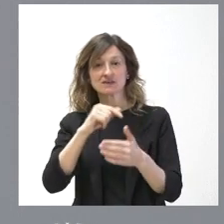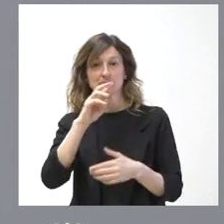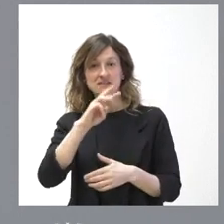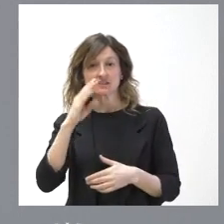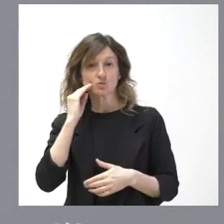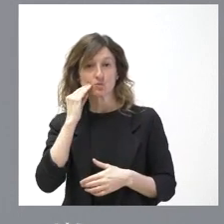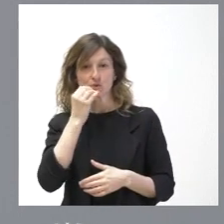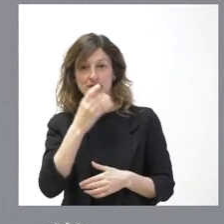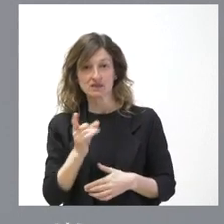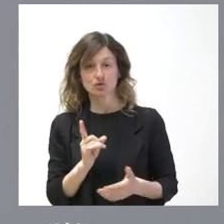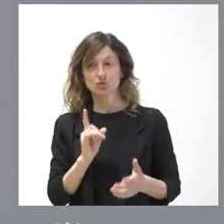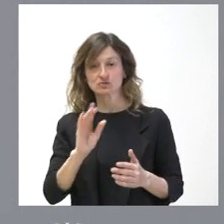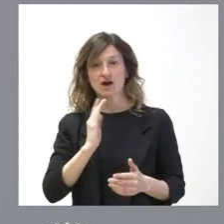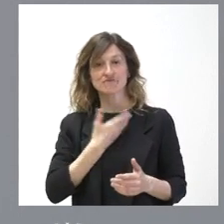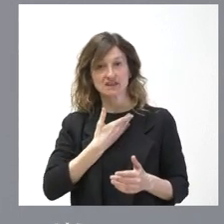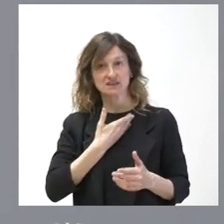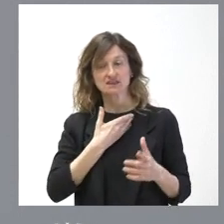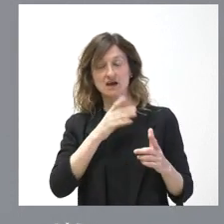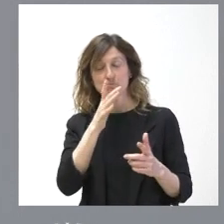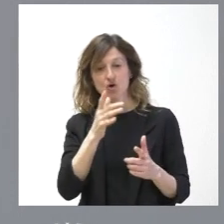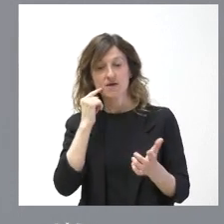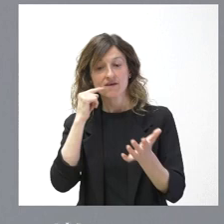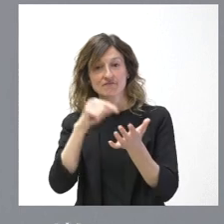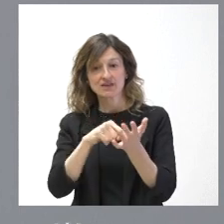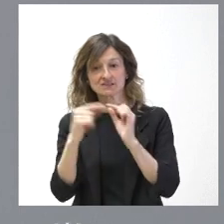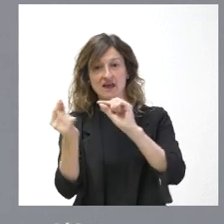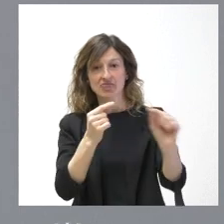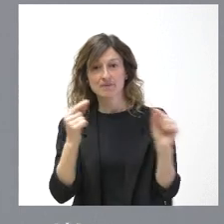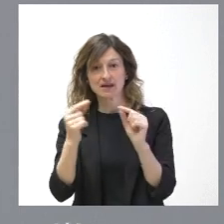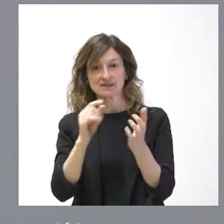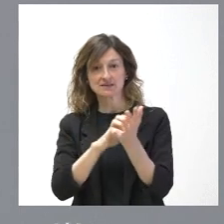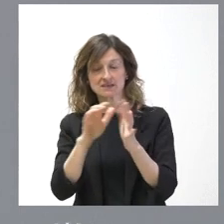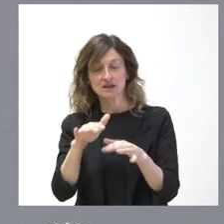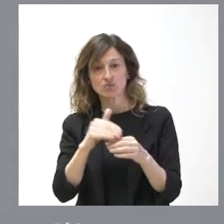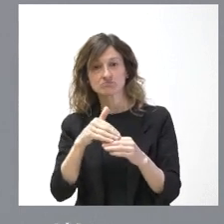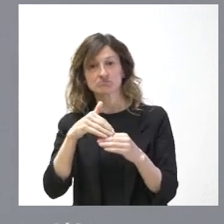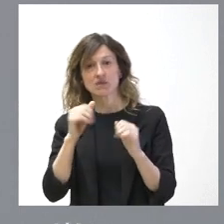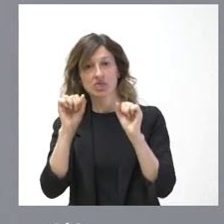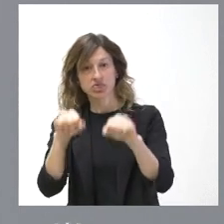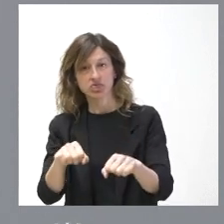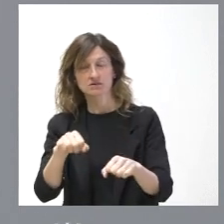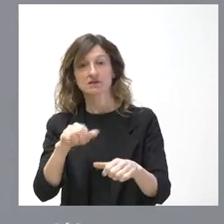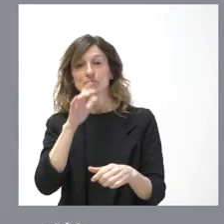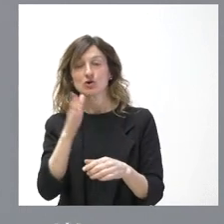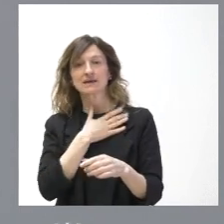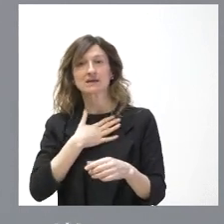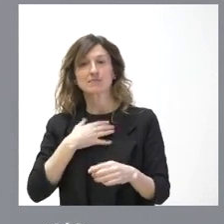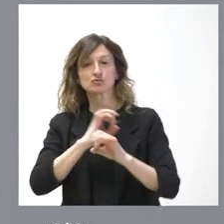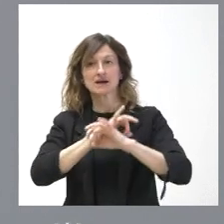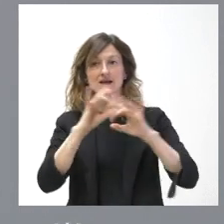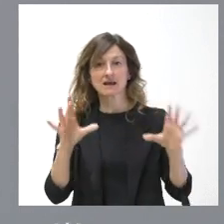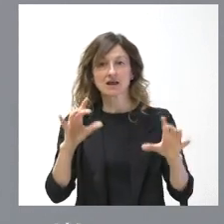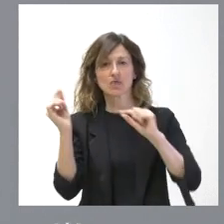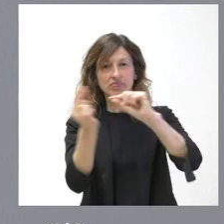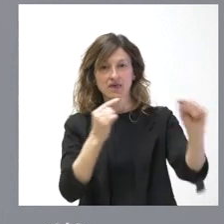que eso nos afectó a haber puesto la fecha del debate del Estado de la Comunidad, pero también es cierto que teníamos muy claro que tenía que haber ese